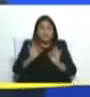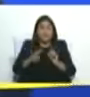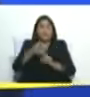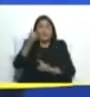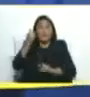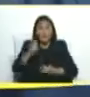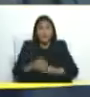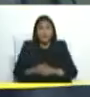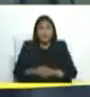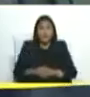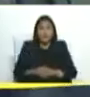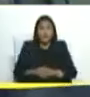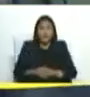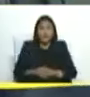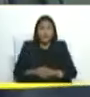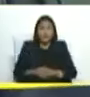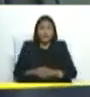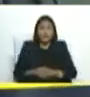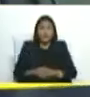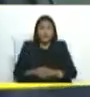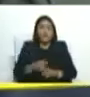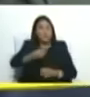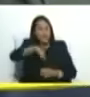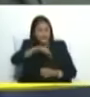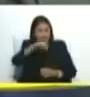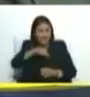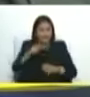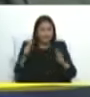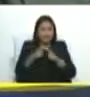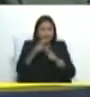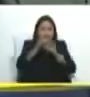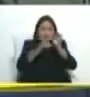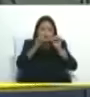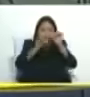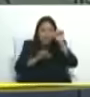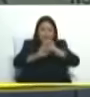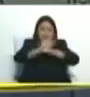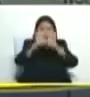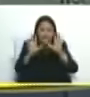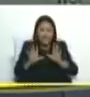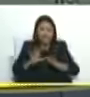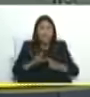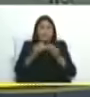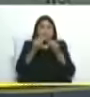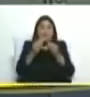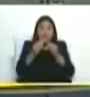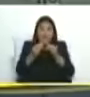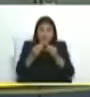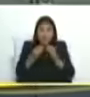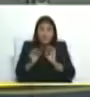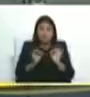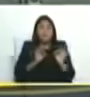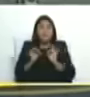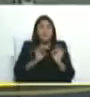en esta reunión he dado instrucciones precisas para afinar